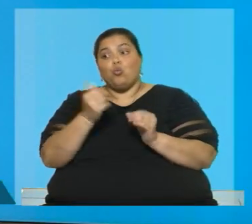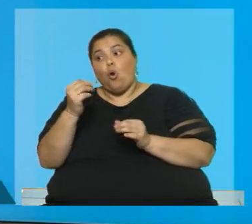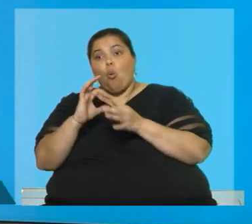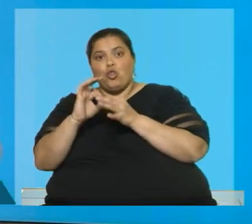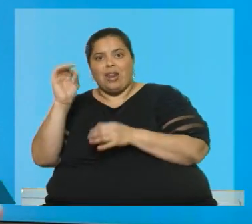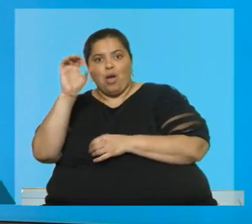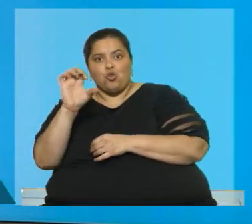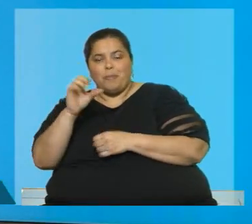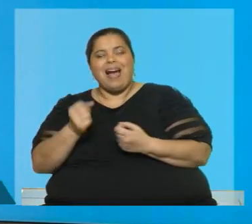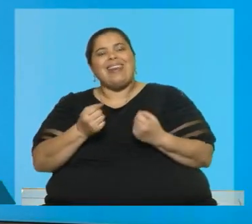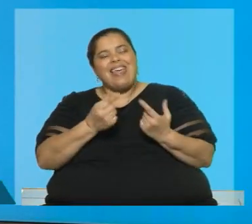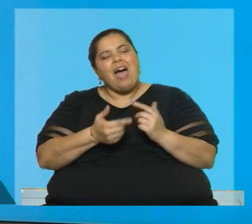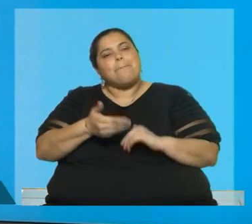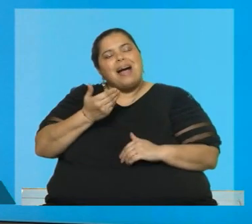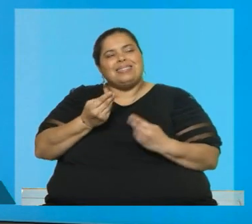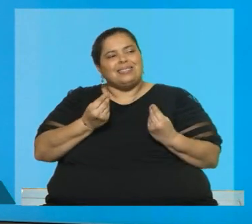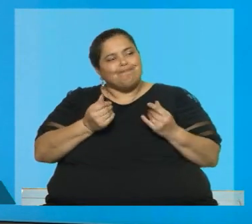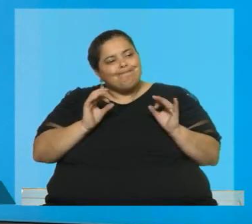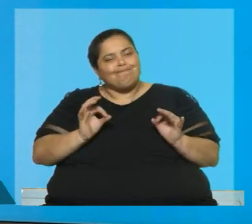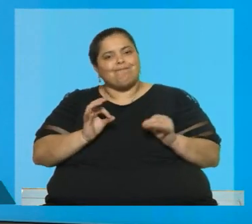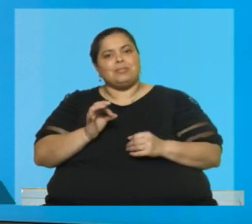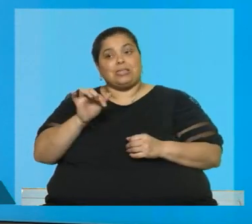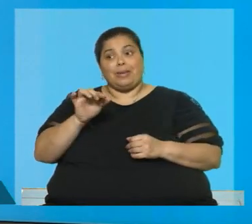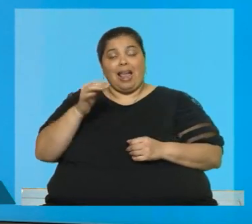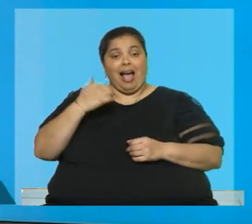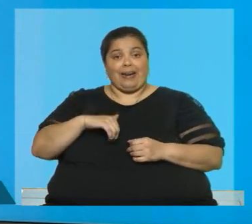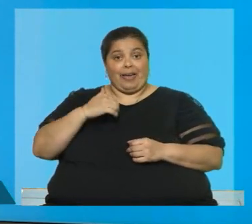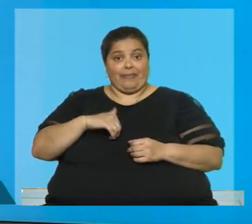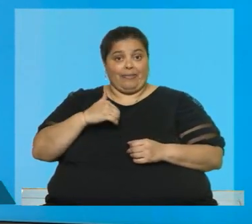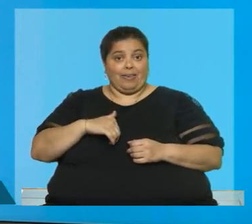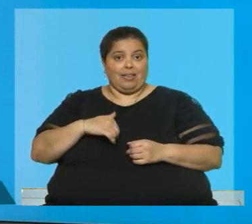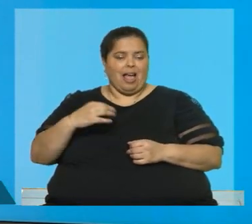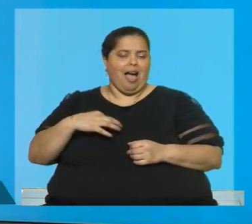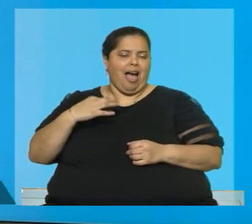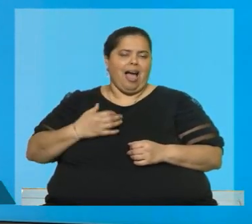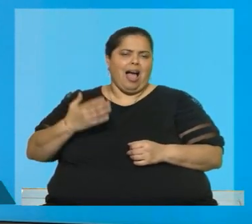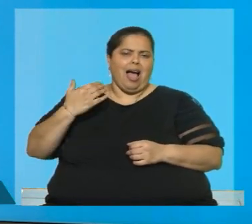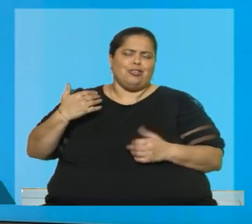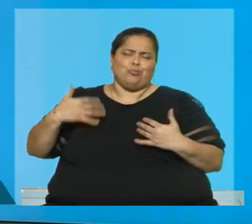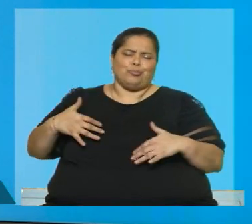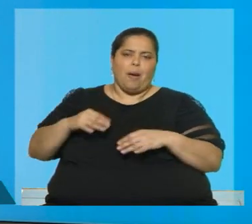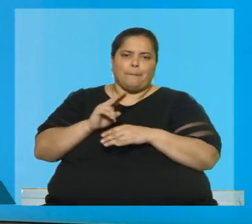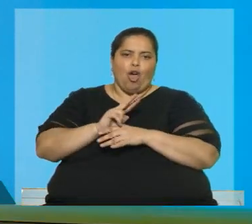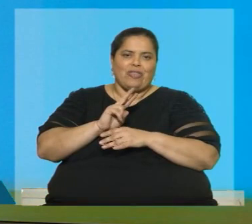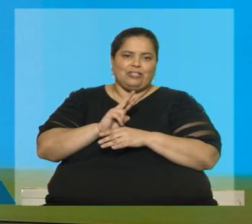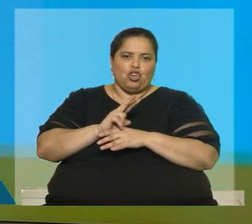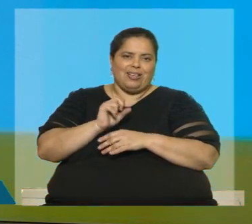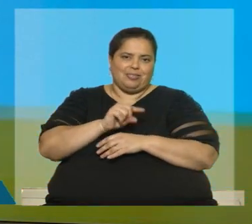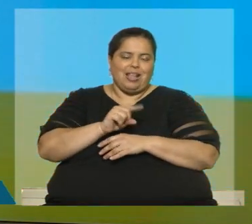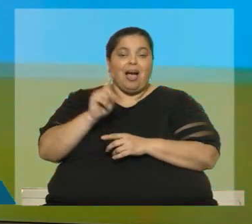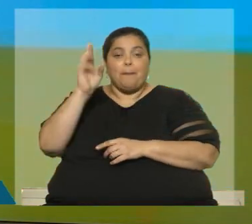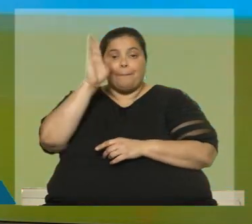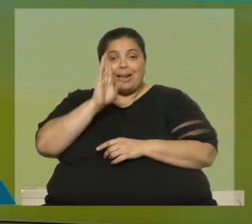para nosotros que son los socios grandes también acá en la zona, Argentina hace años que es muy proteccionista. Brasil también tiene ahí un concepto